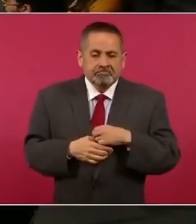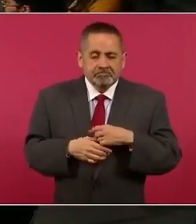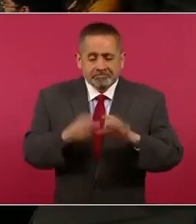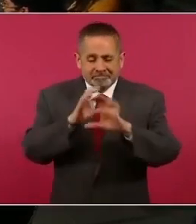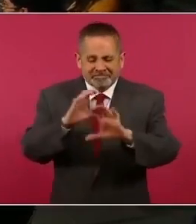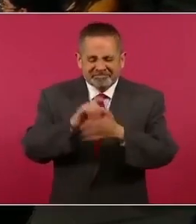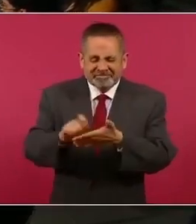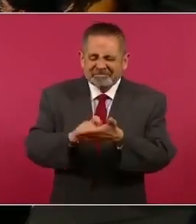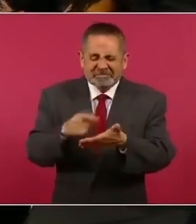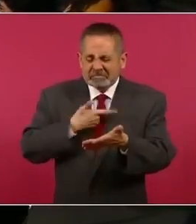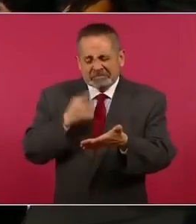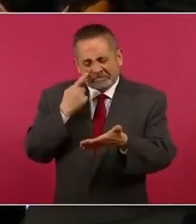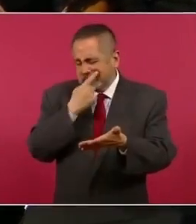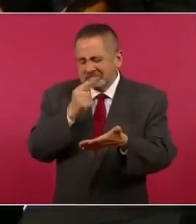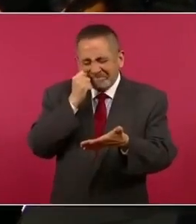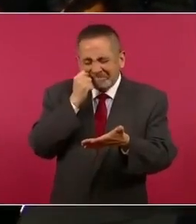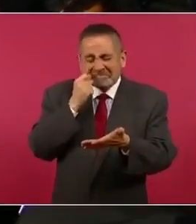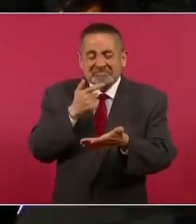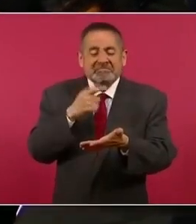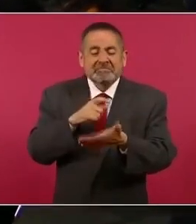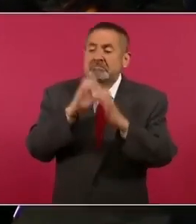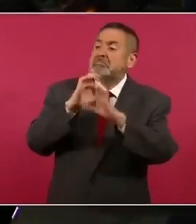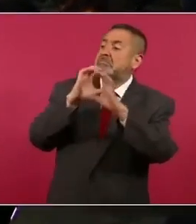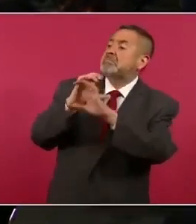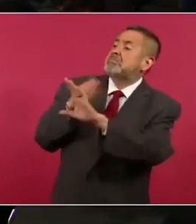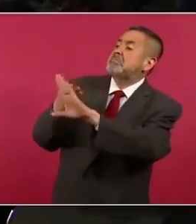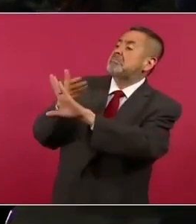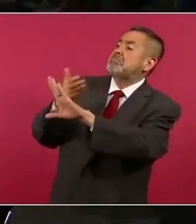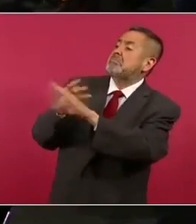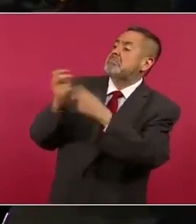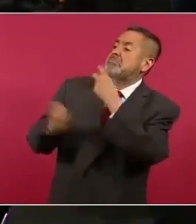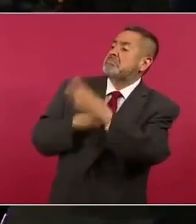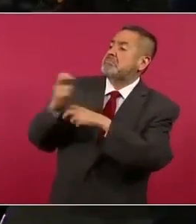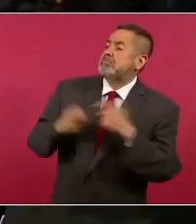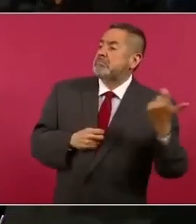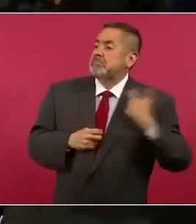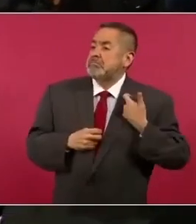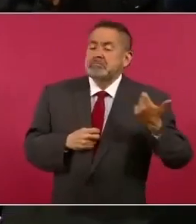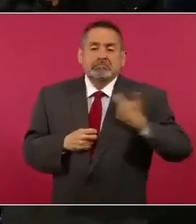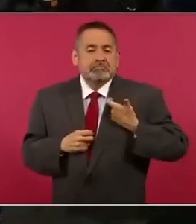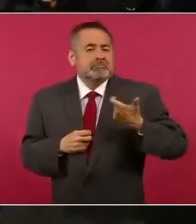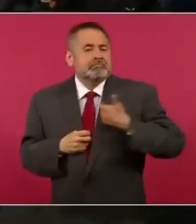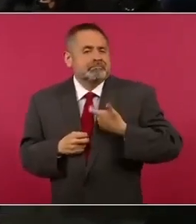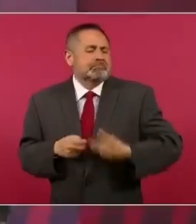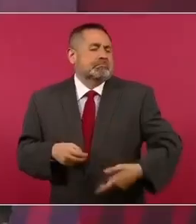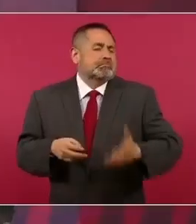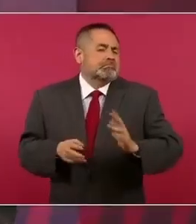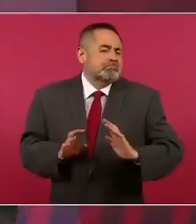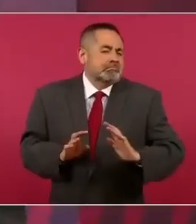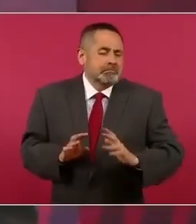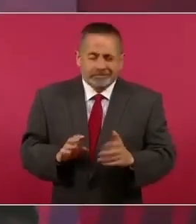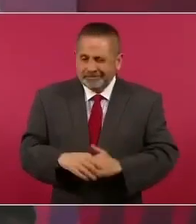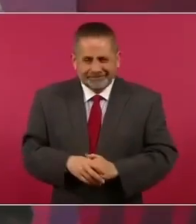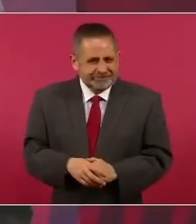pero sabe que va a ser exitosa y